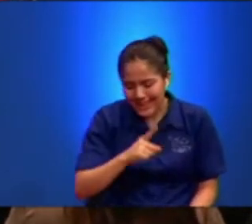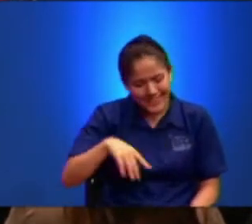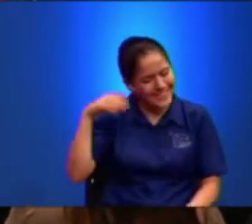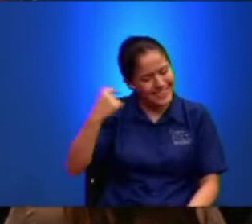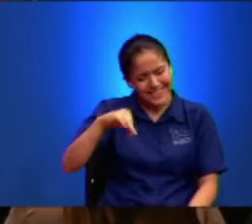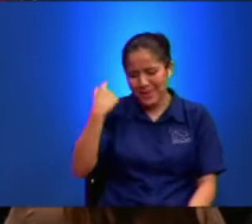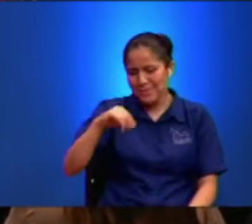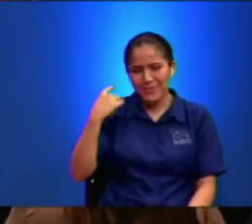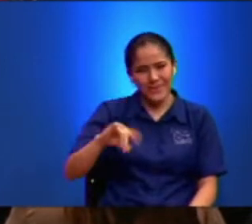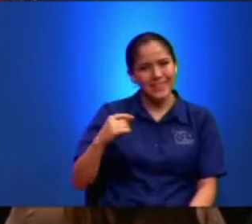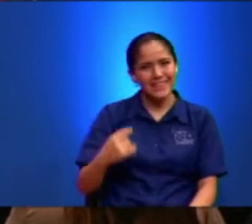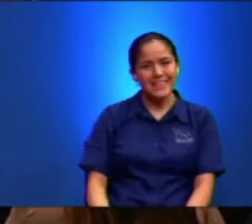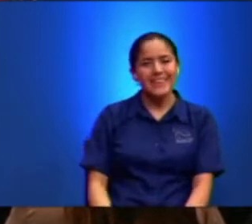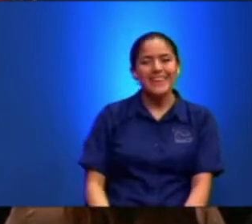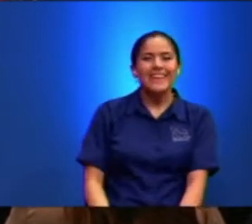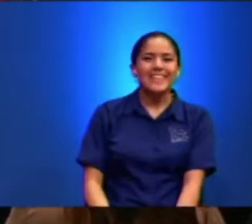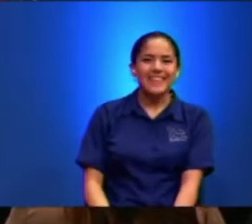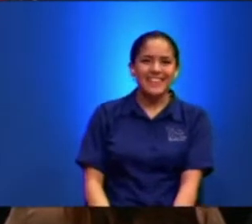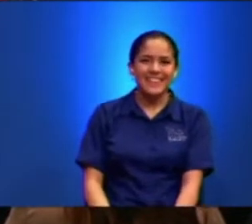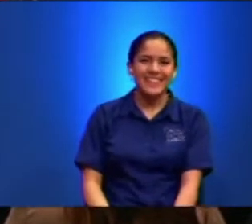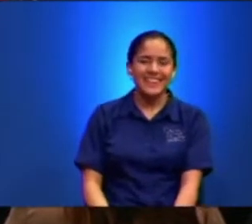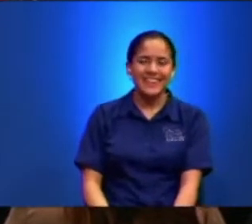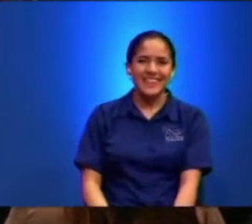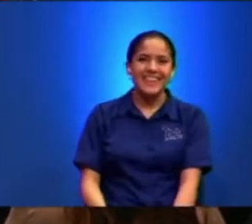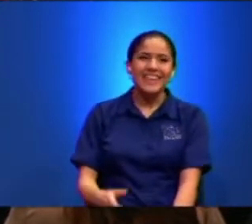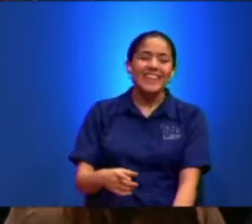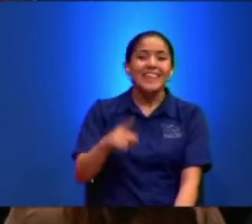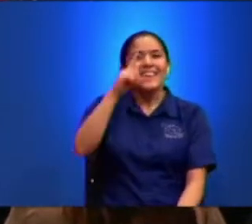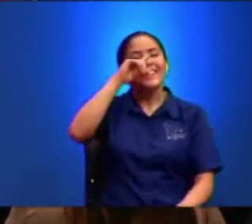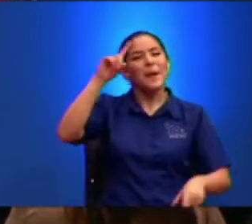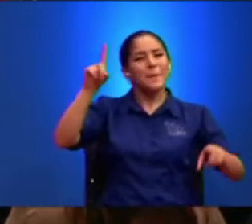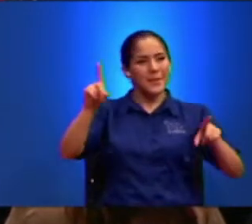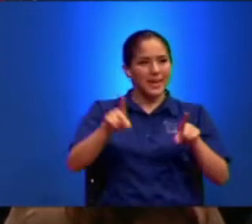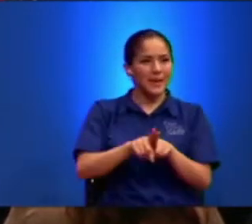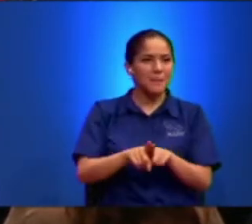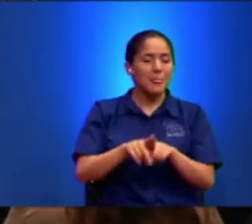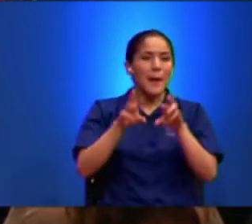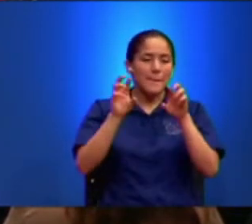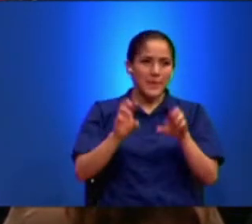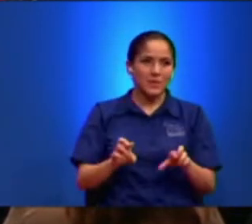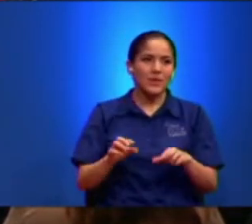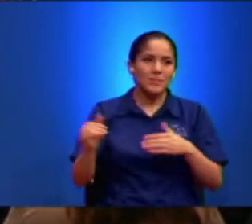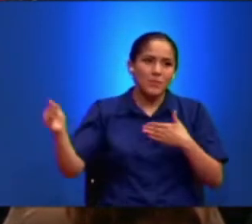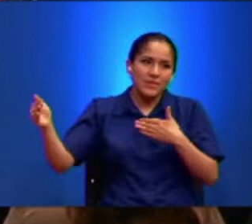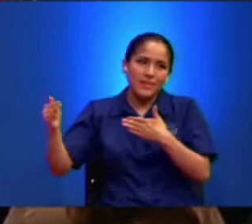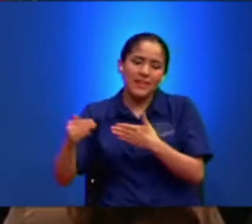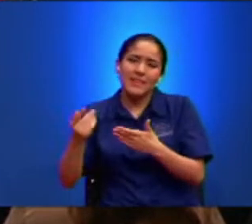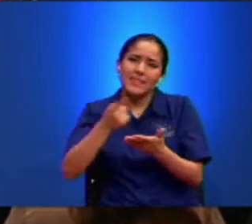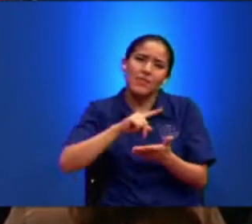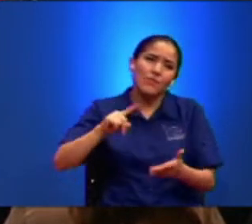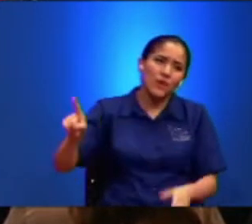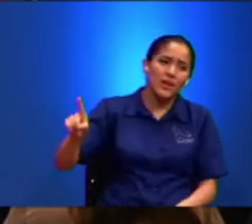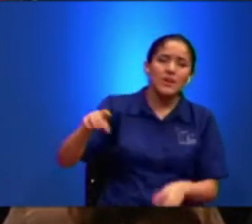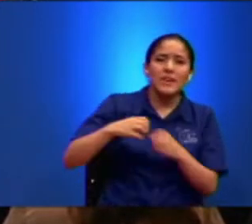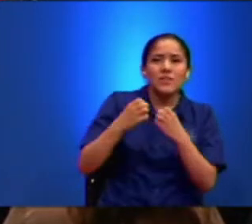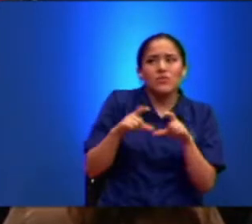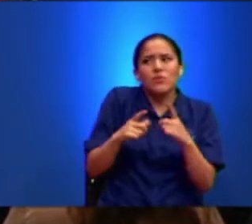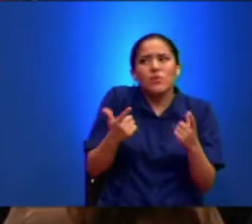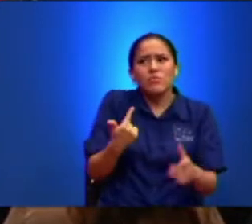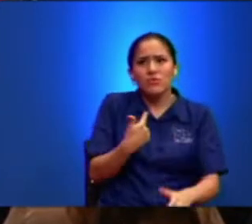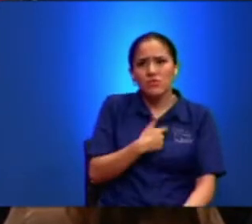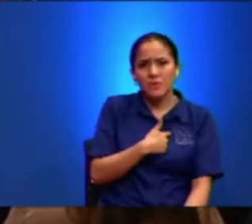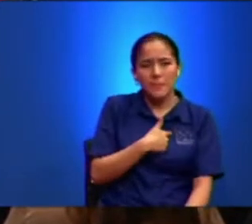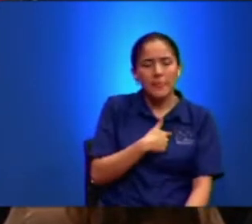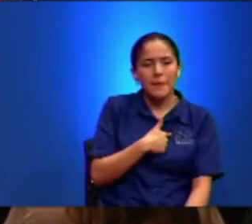Apure Y Ya Saber Cuántas Cosas Más Y Además Fíjese Que Gente Muy Cercana A mí Se Fue Y Entonces Como Es Eso Que Yo Bueno